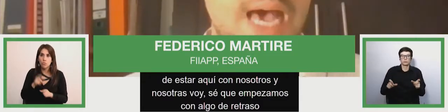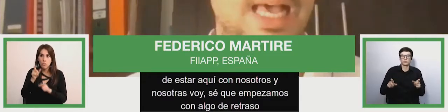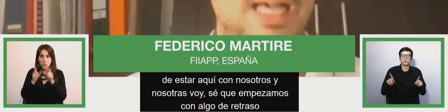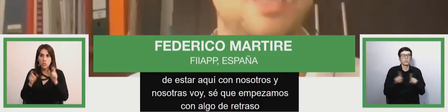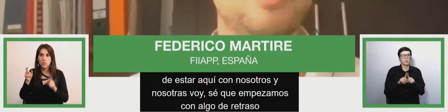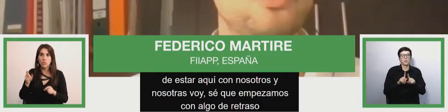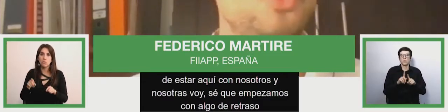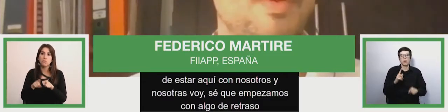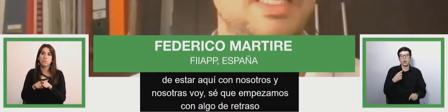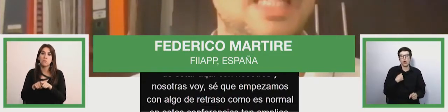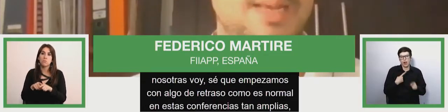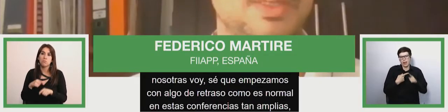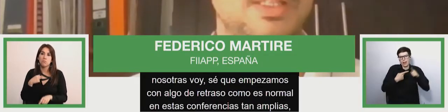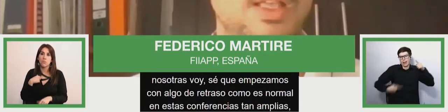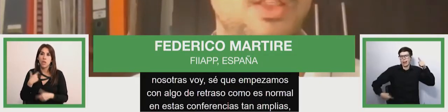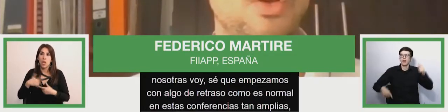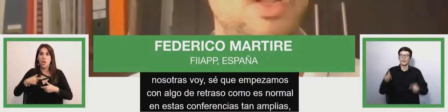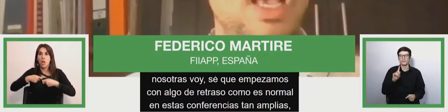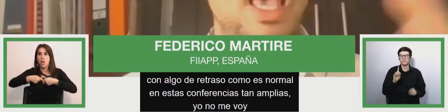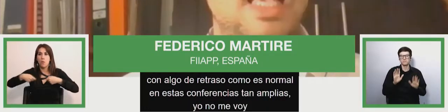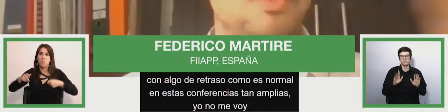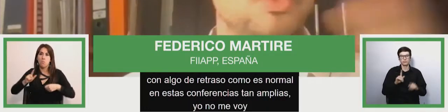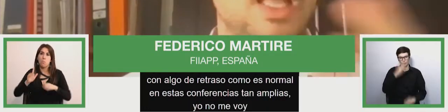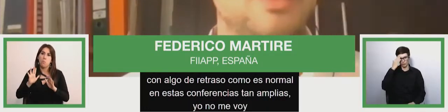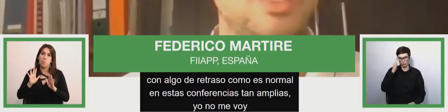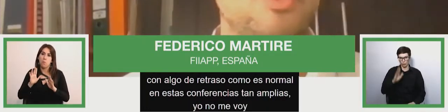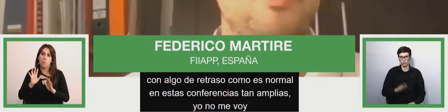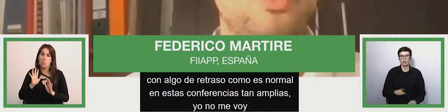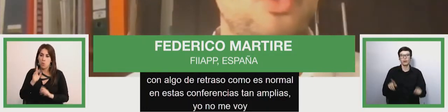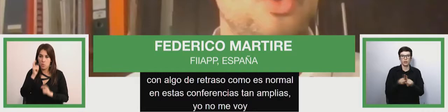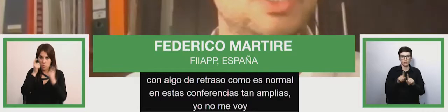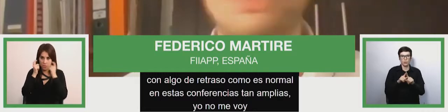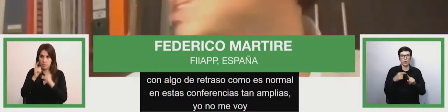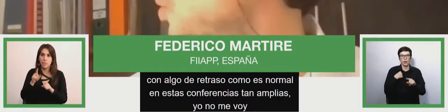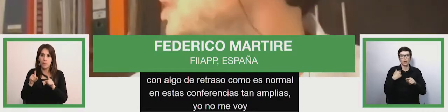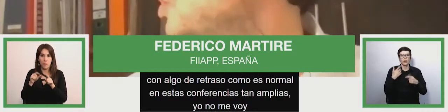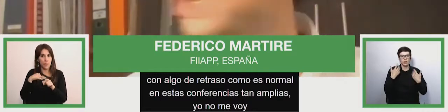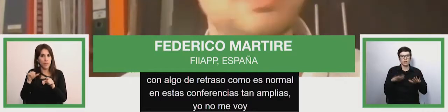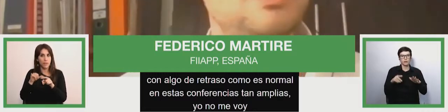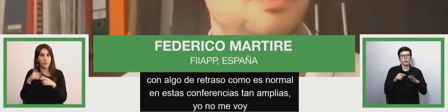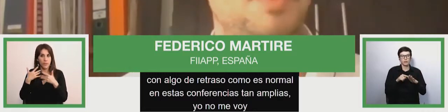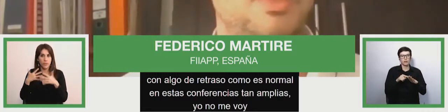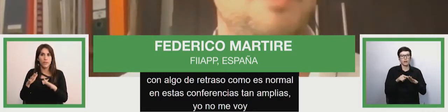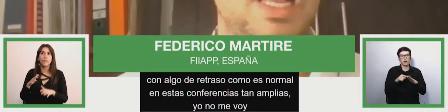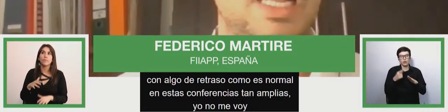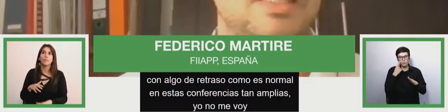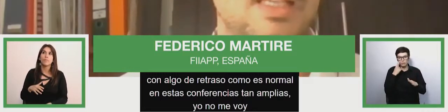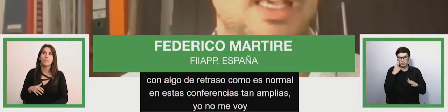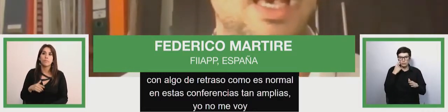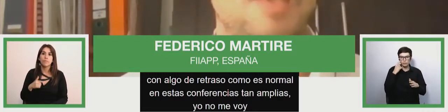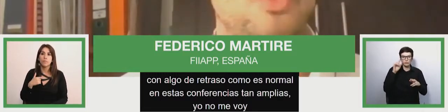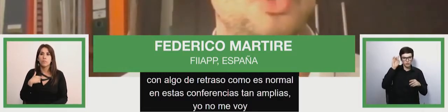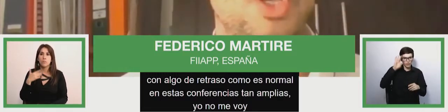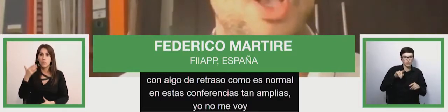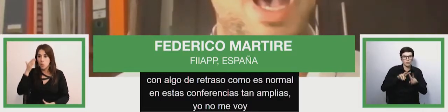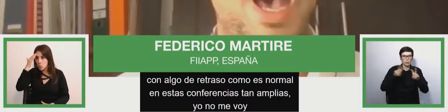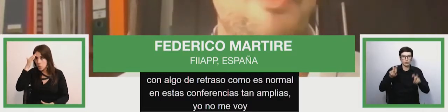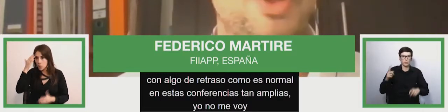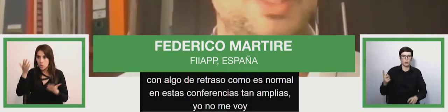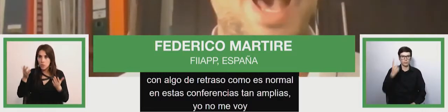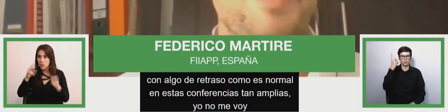voy a alargar mucho más en la presentación. Hemos trazado un poco lo que son las cuestiones principales que queremos